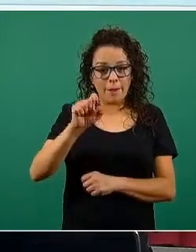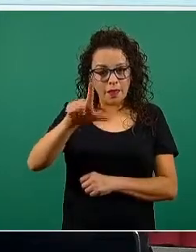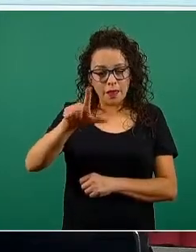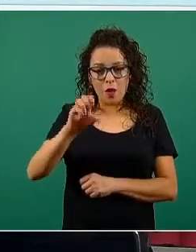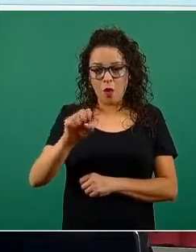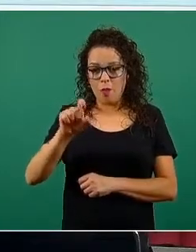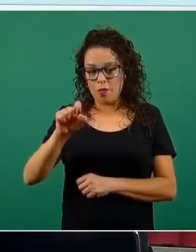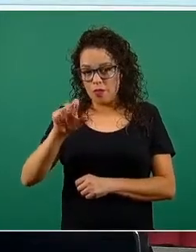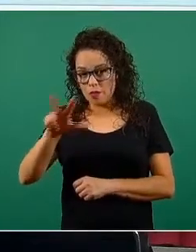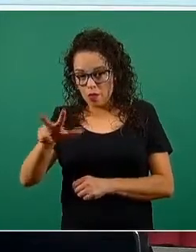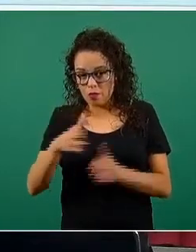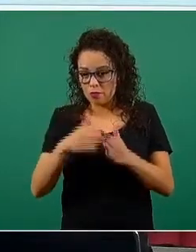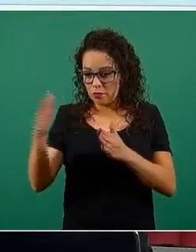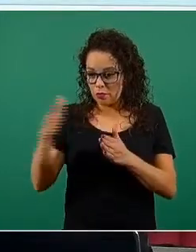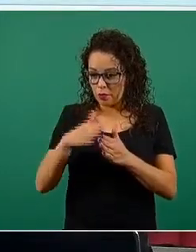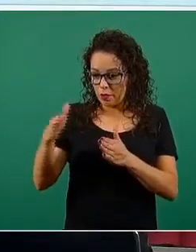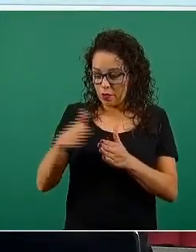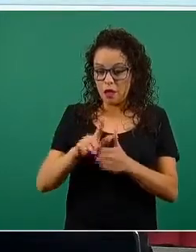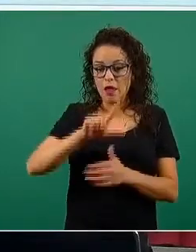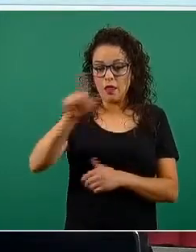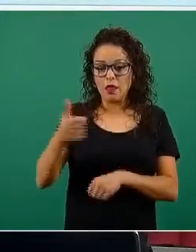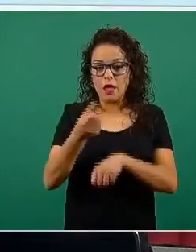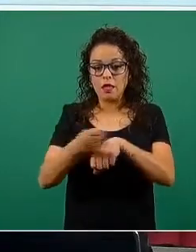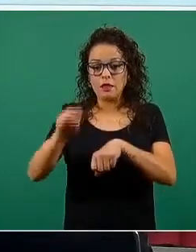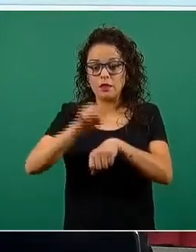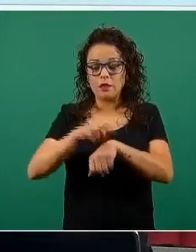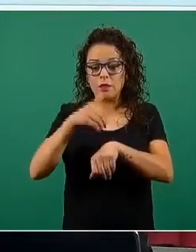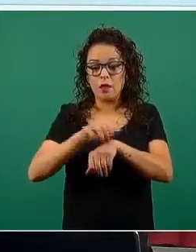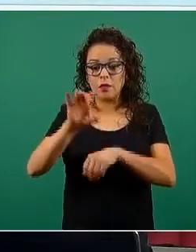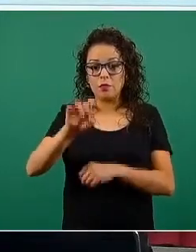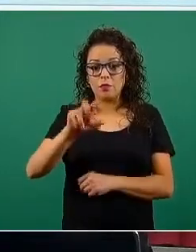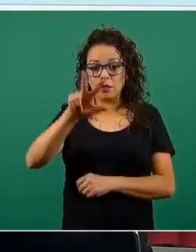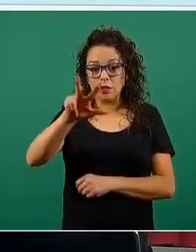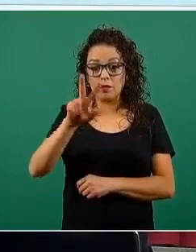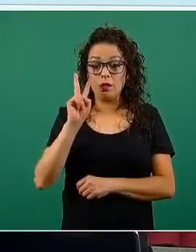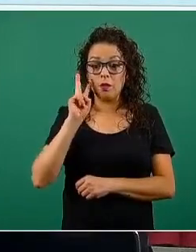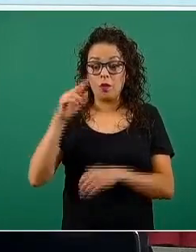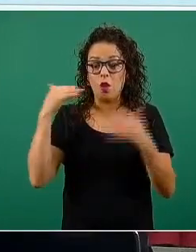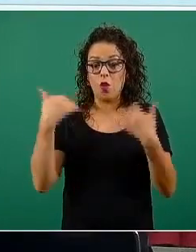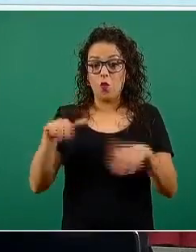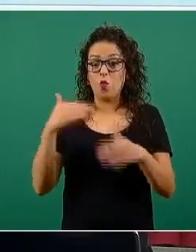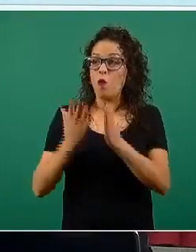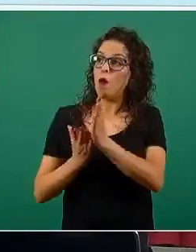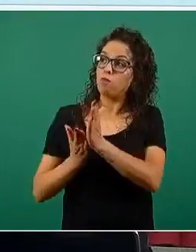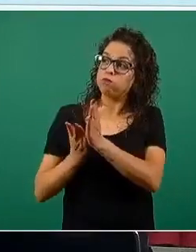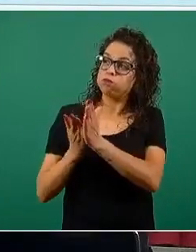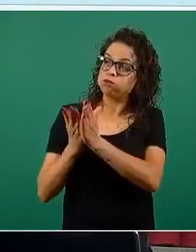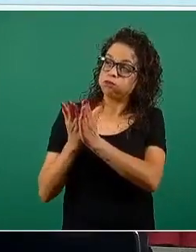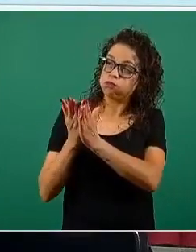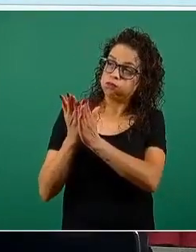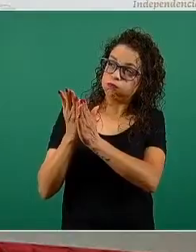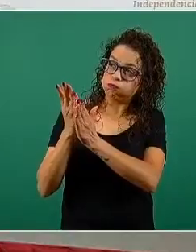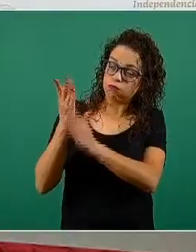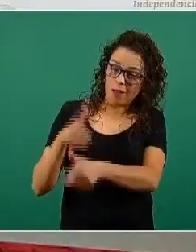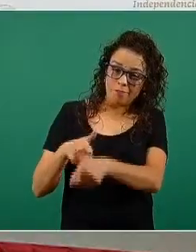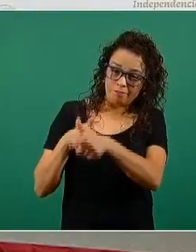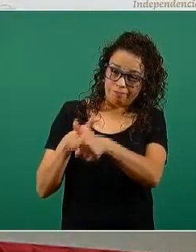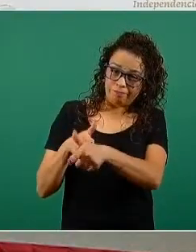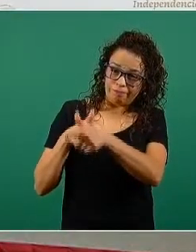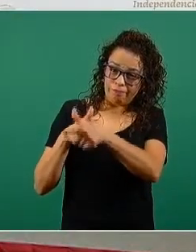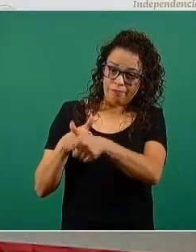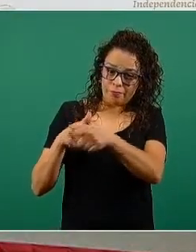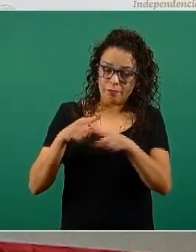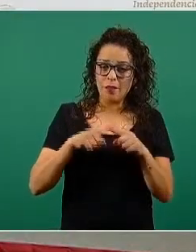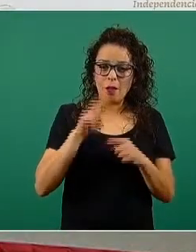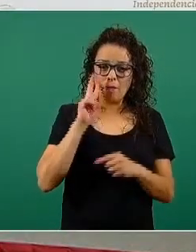semanas, más a partir de la semana 38 hubo este descenso importante, continuo, algo de altas y